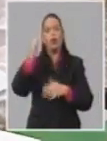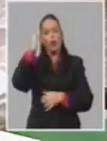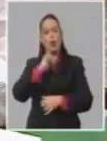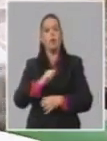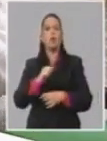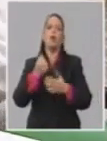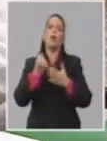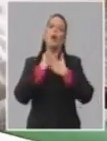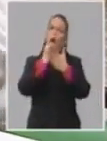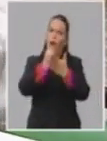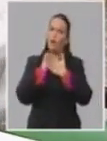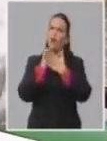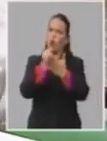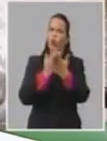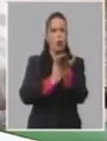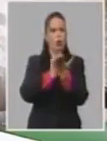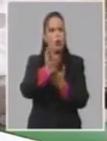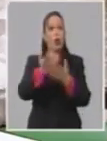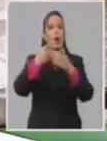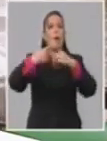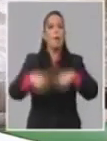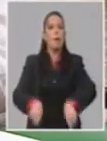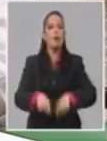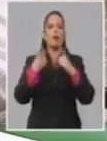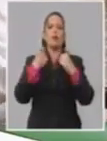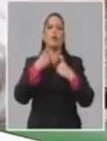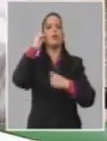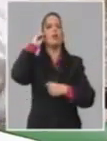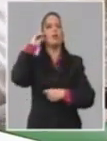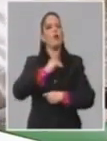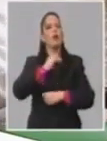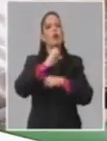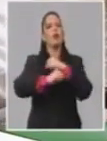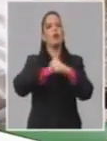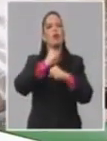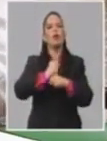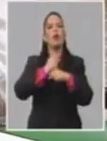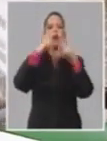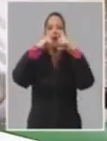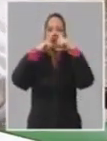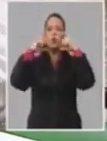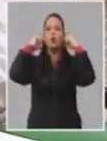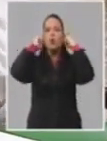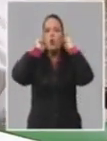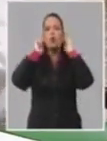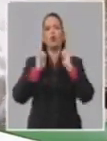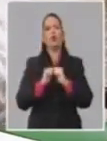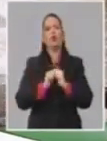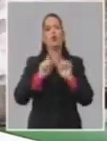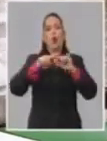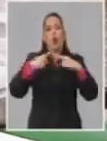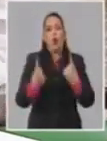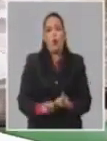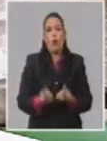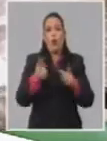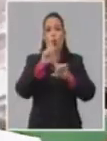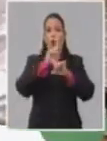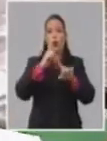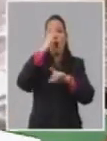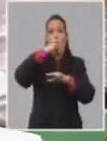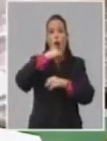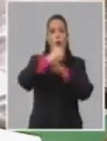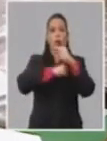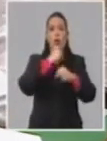labor, pero igual con nasobuco. Utilicemos nasobuco en los vehículos colectivos porque de lo contrario estaremos atentando